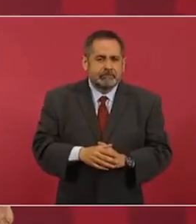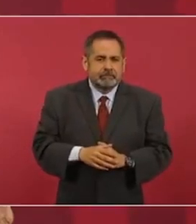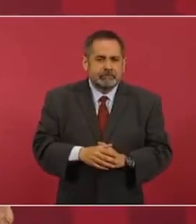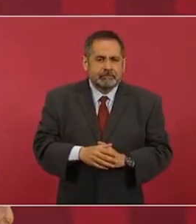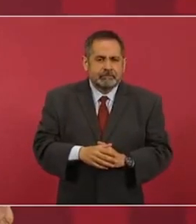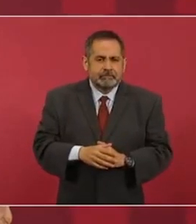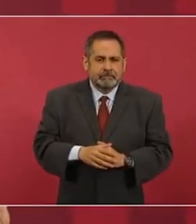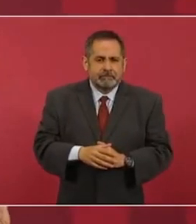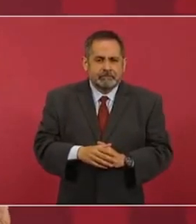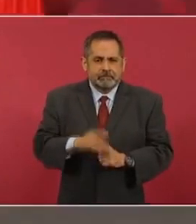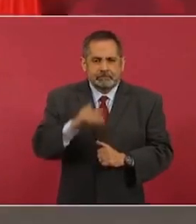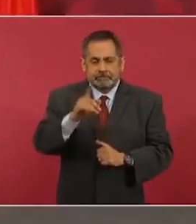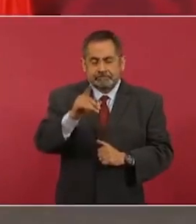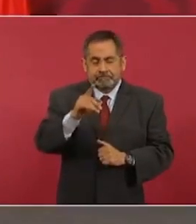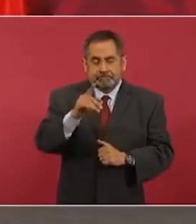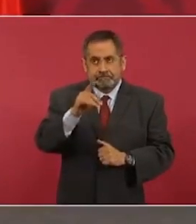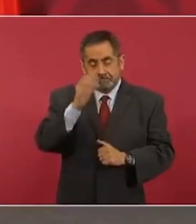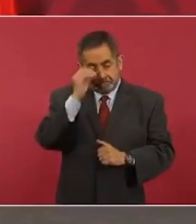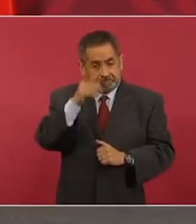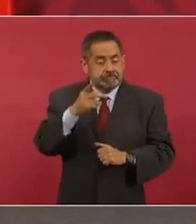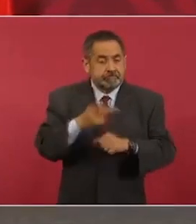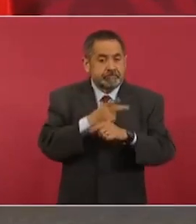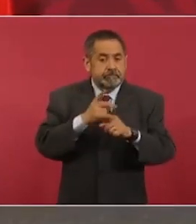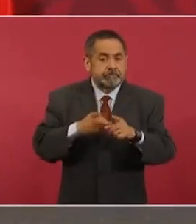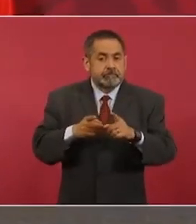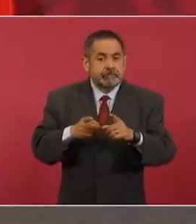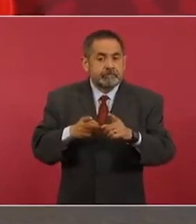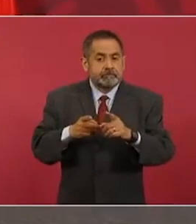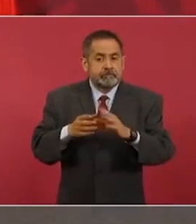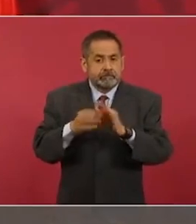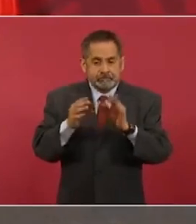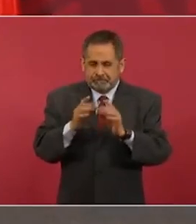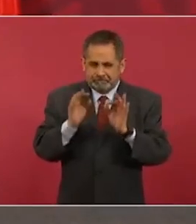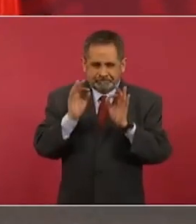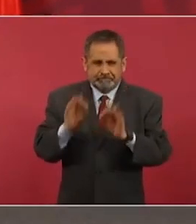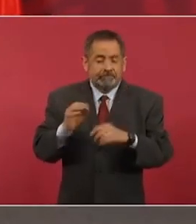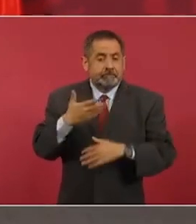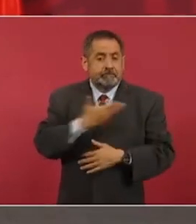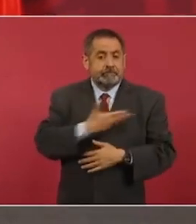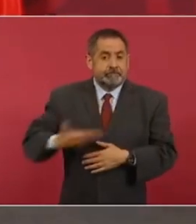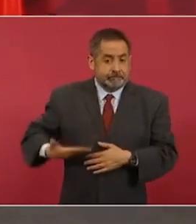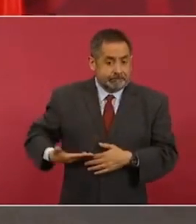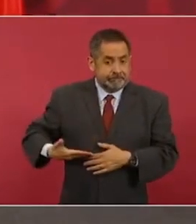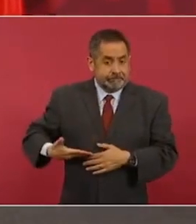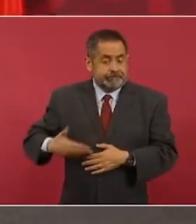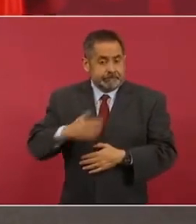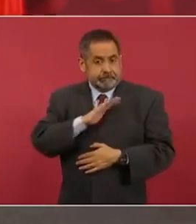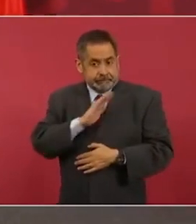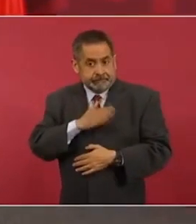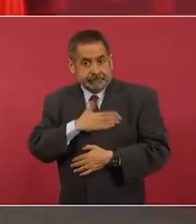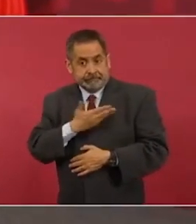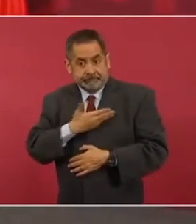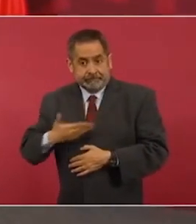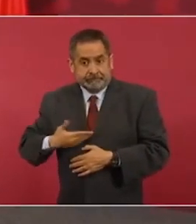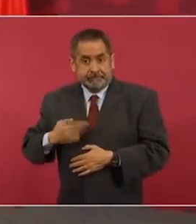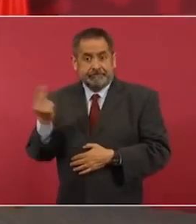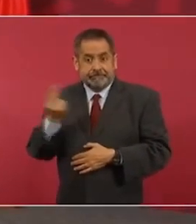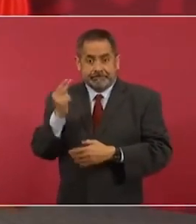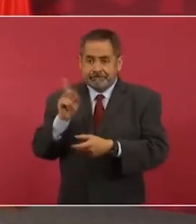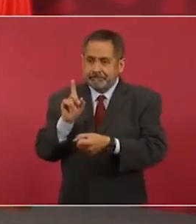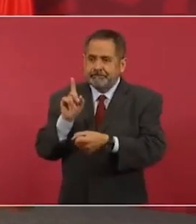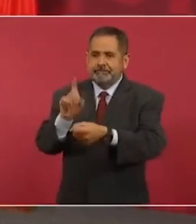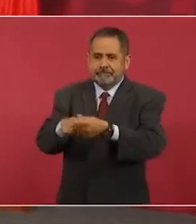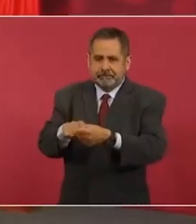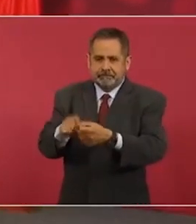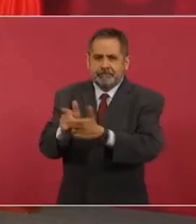no puede pasar porque para ser presidente en España se requiere estar en uno de los